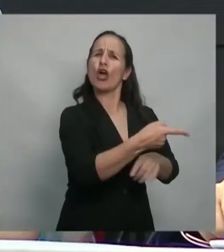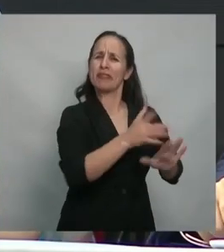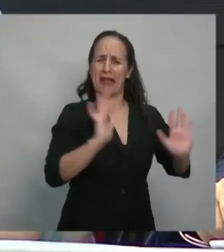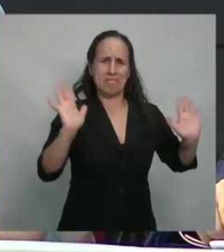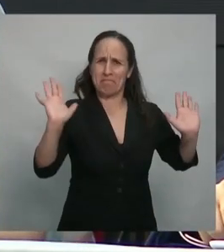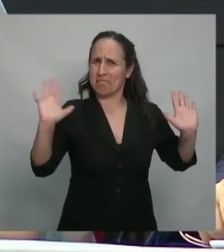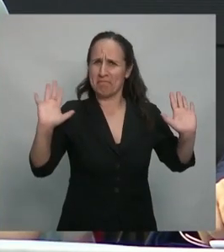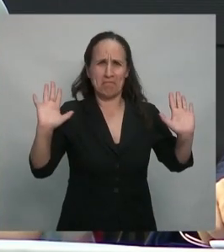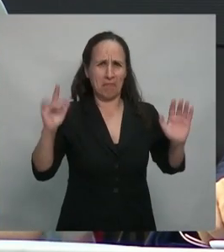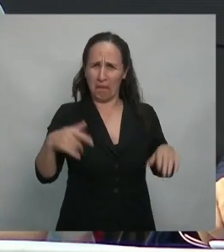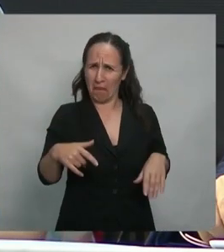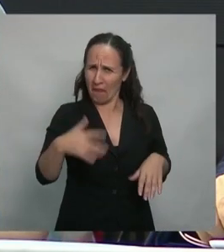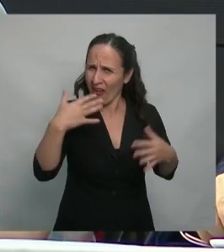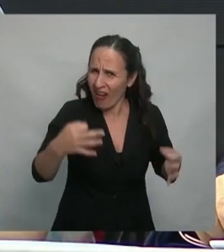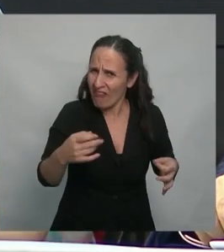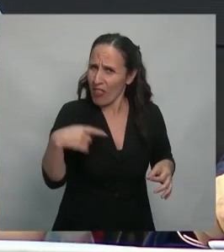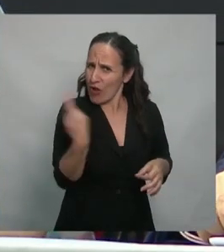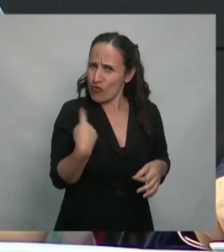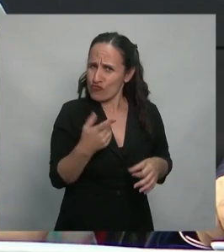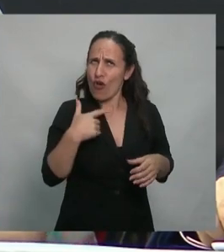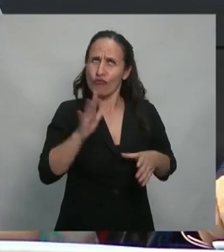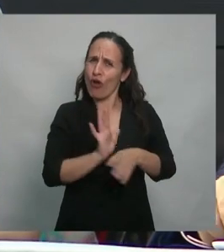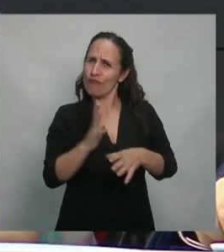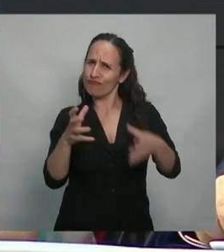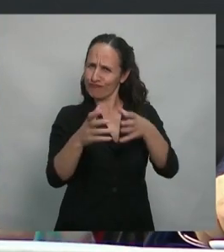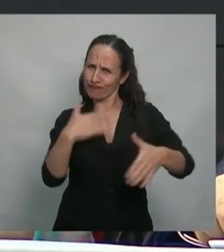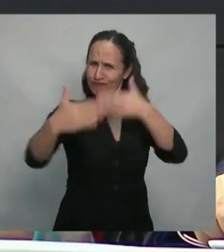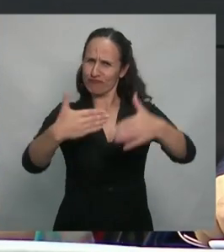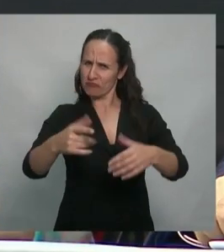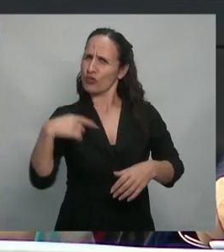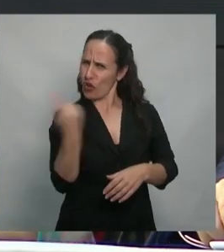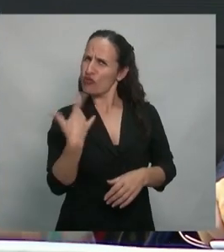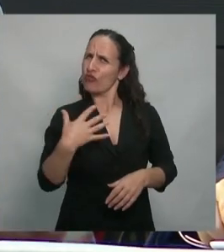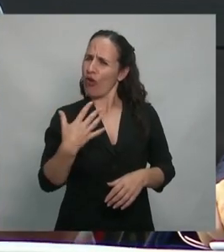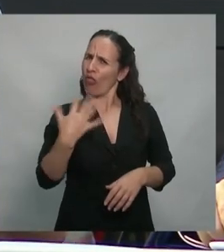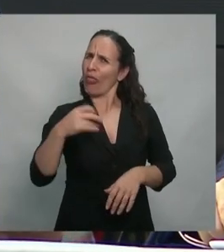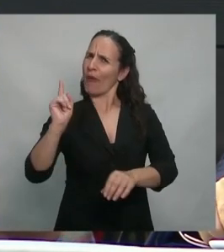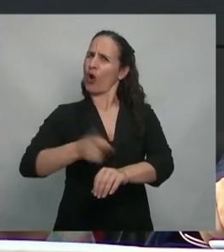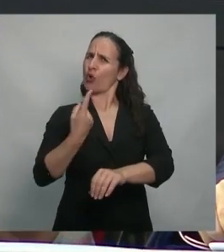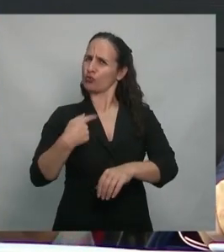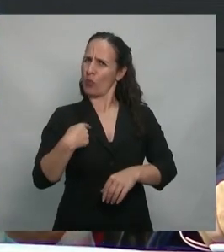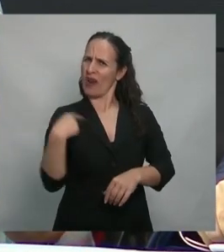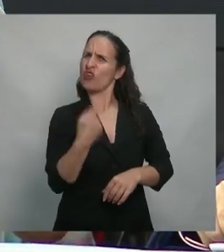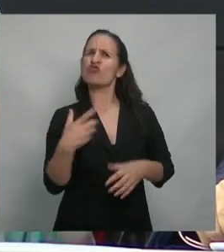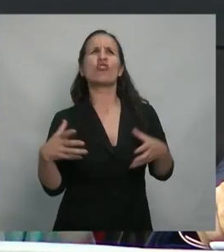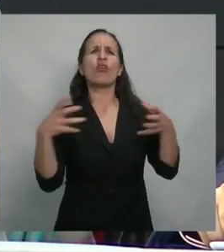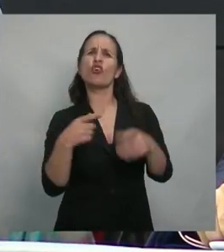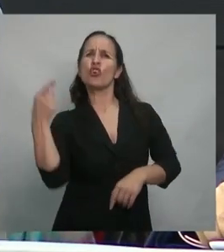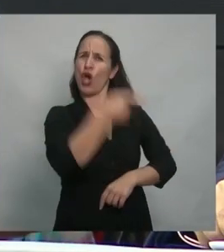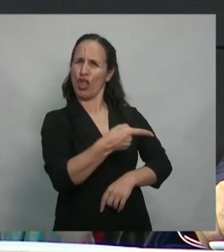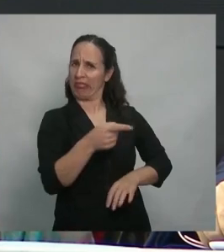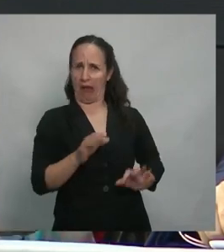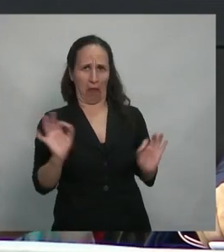nosotros como espacio progresista debemos acostumbrarnos a no presentarnos como la